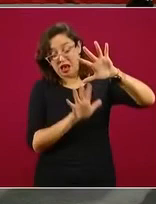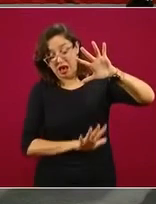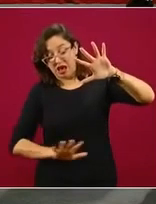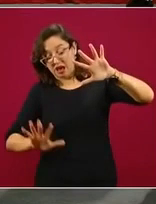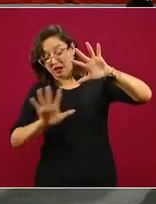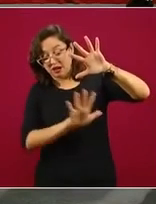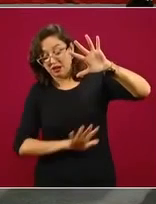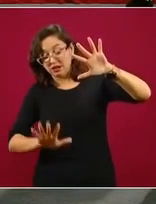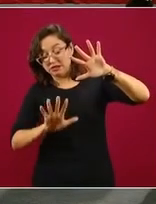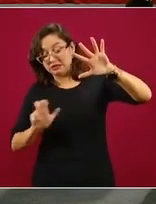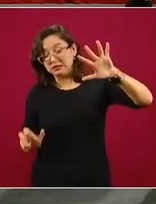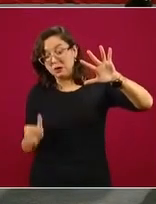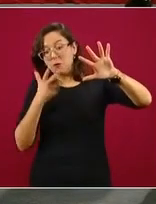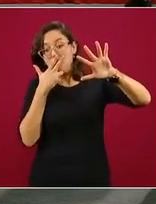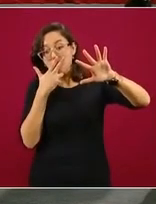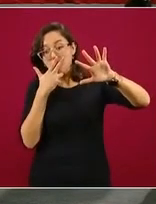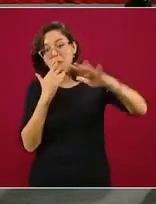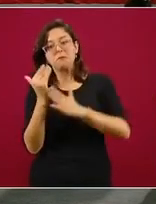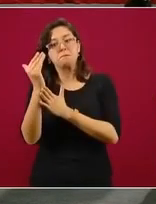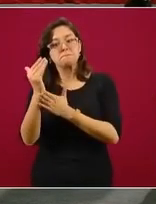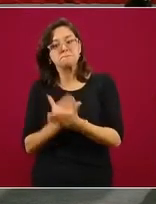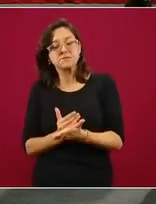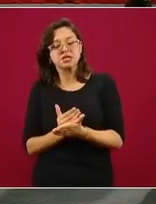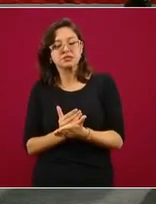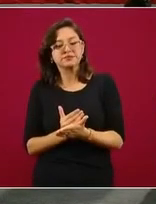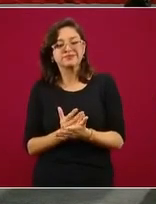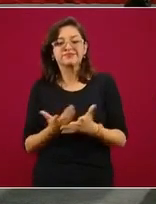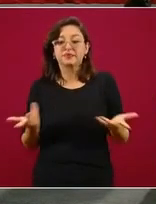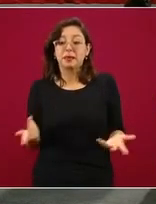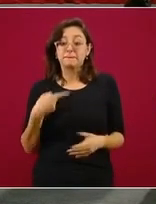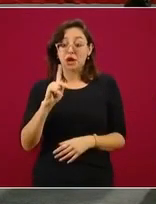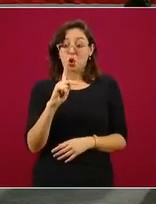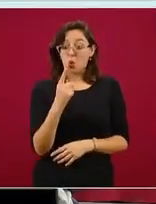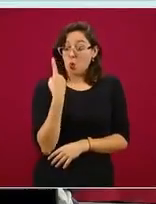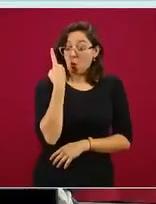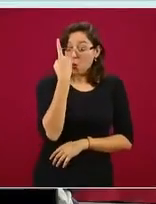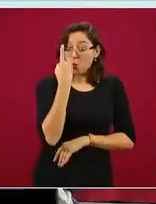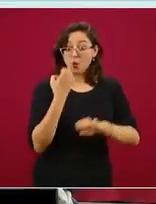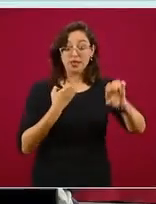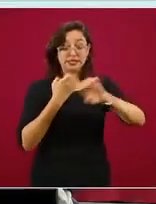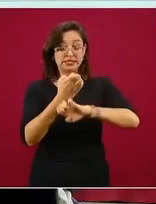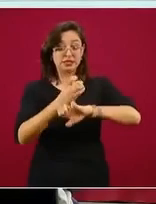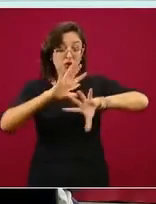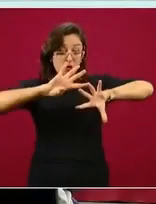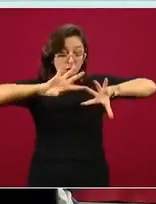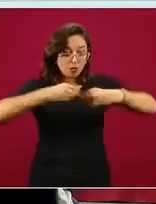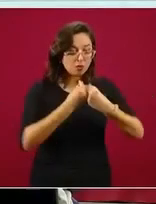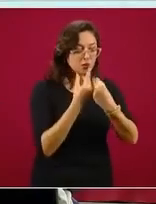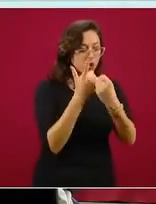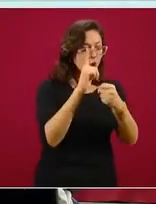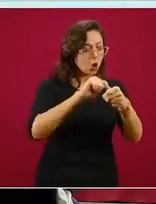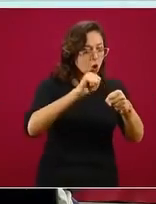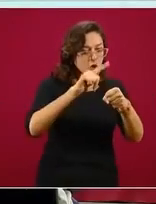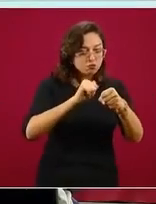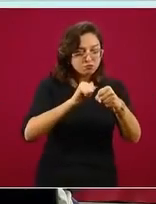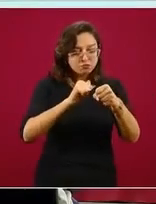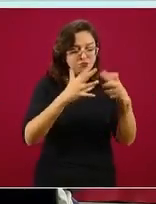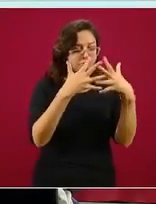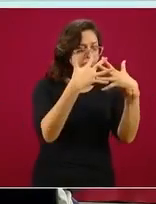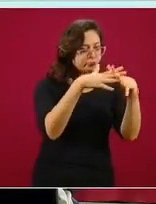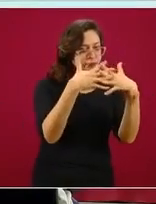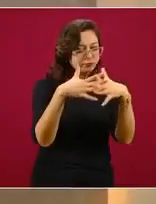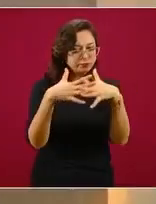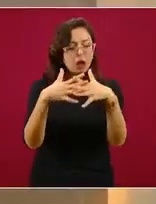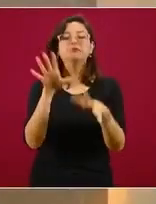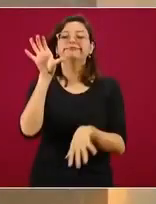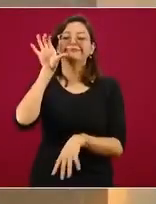o de la región de Chihuahua. Analizándolo como un solo estado, se combinan estos colores y da una resultante de color